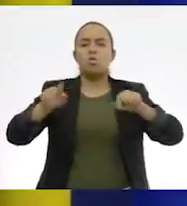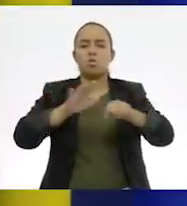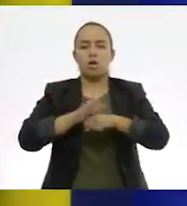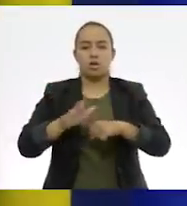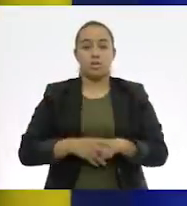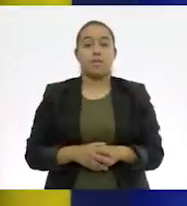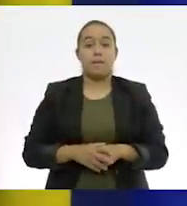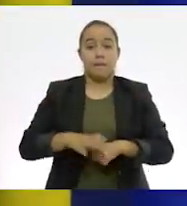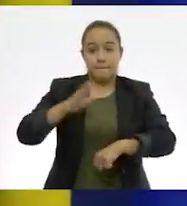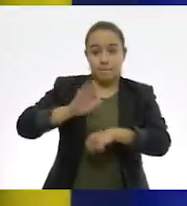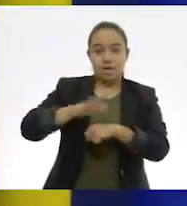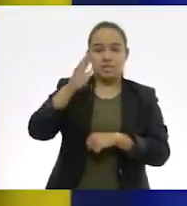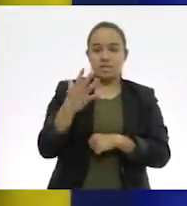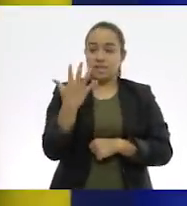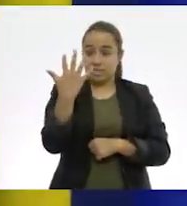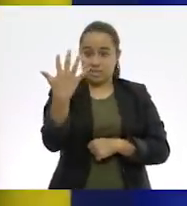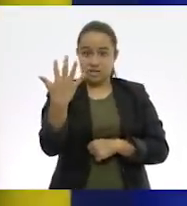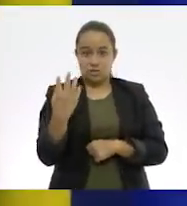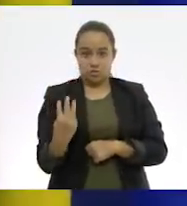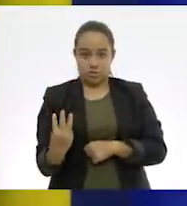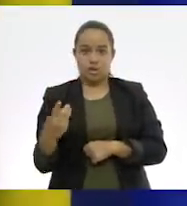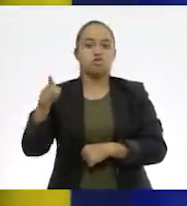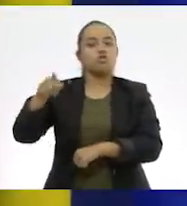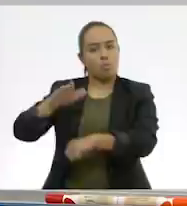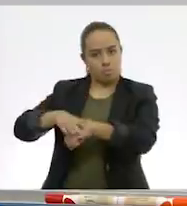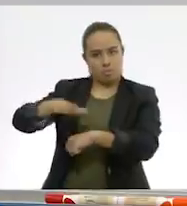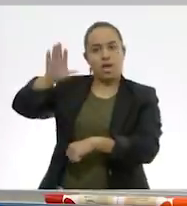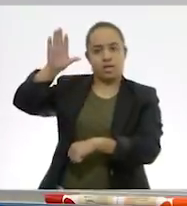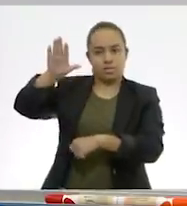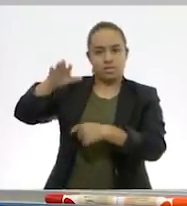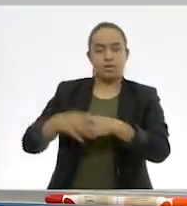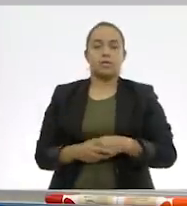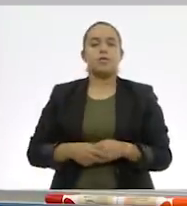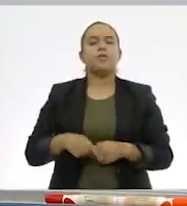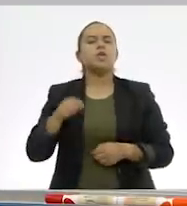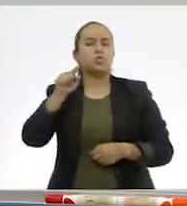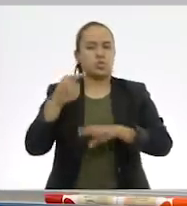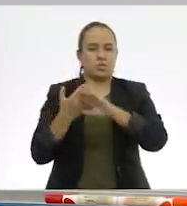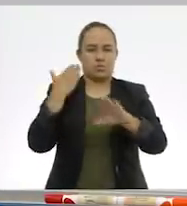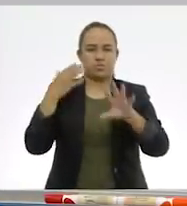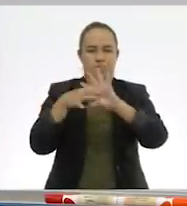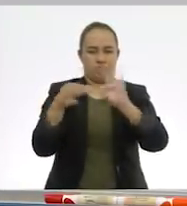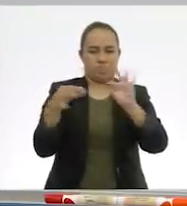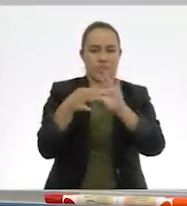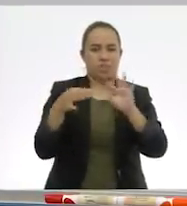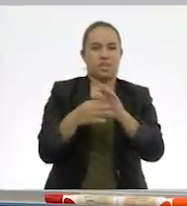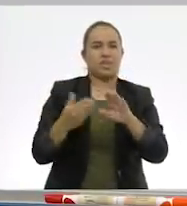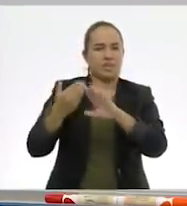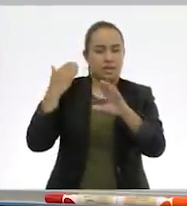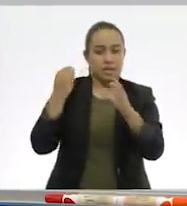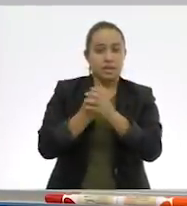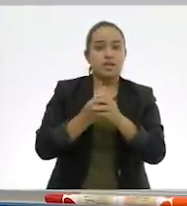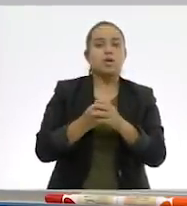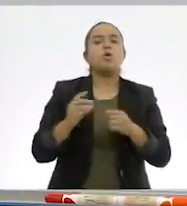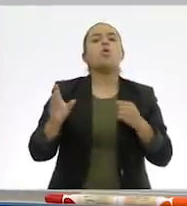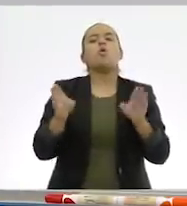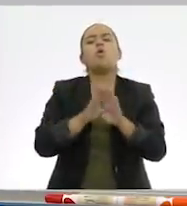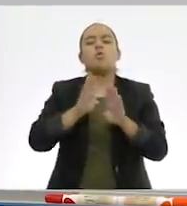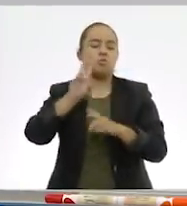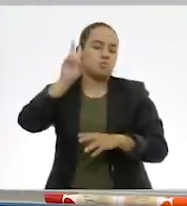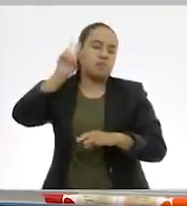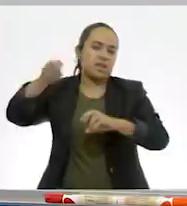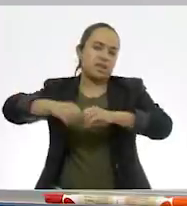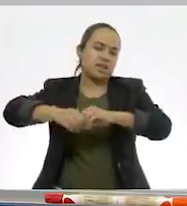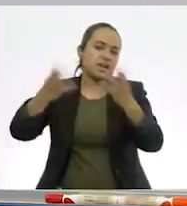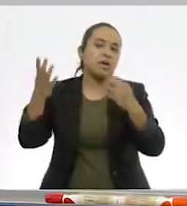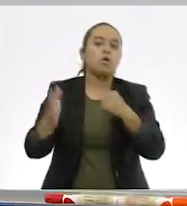que es mayor es la de cinco tercios. Muy bien. Y como lo habías tú comentado también en unas sesiones anteriores, eso lo vemos claramente